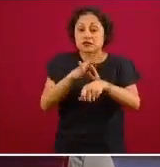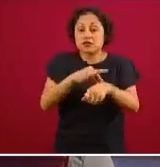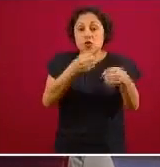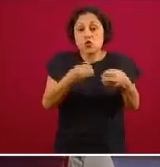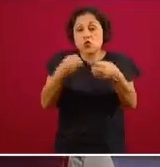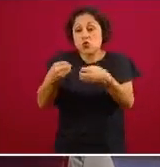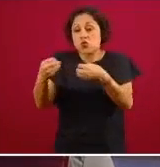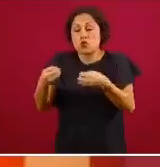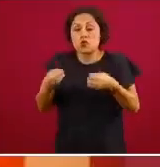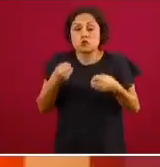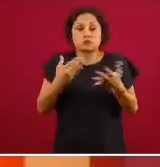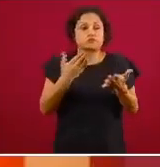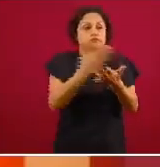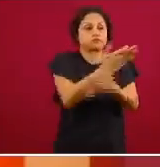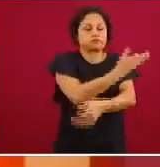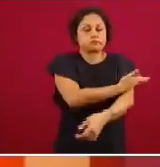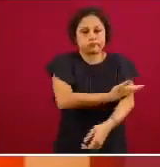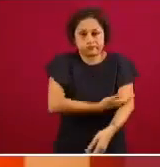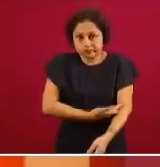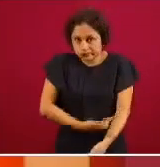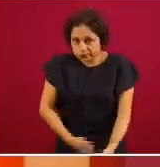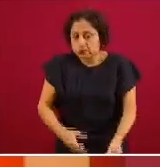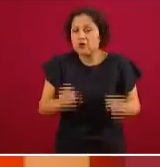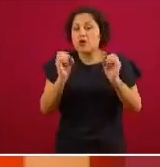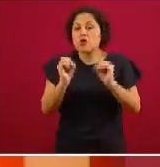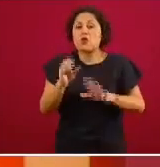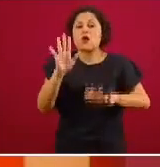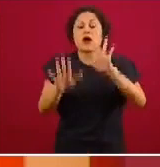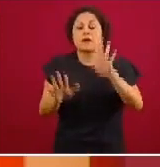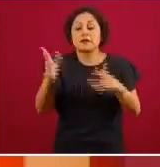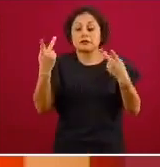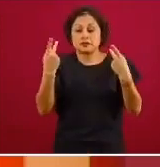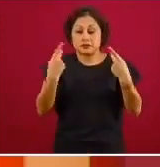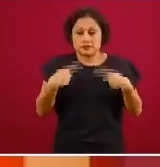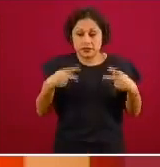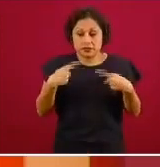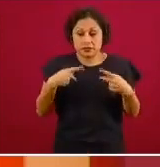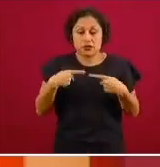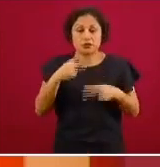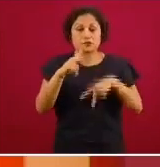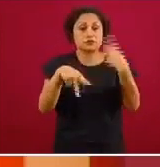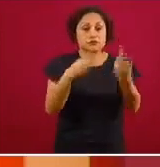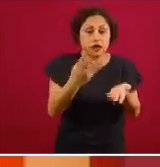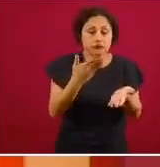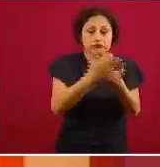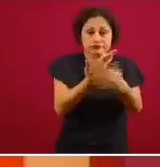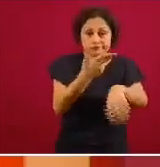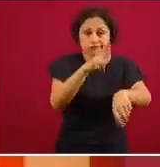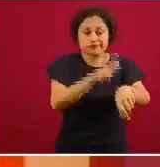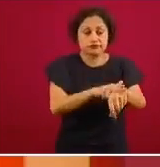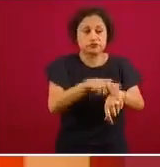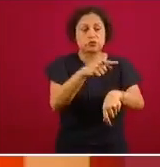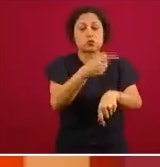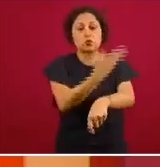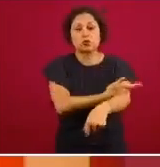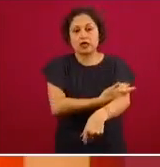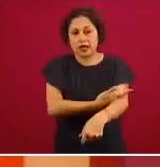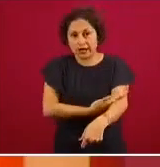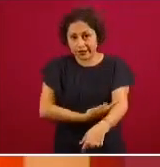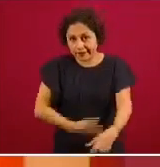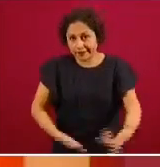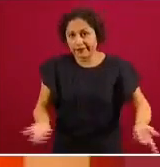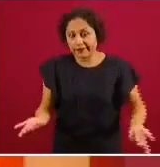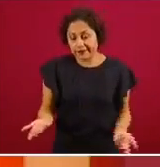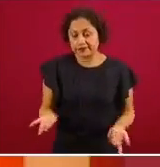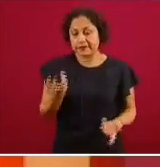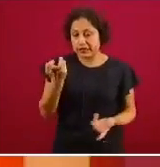percepción del riesgo y el tiempo en que las familias acuden a consulta en este momento excepto en